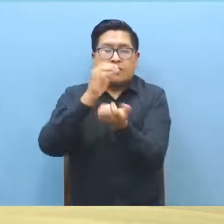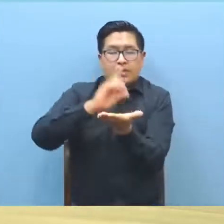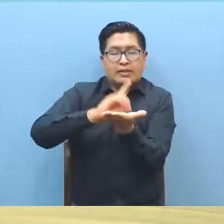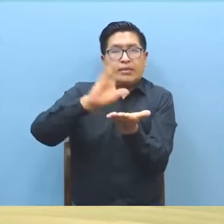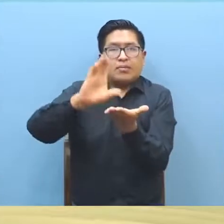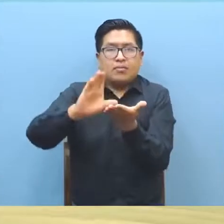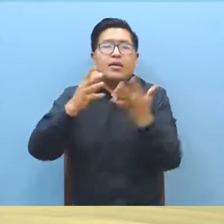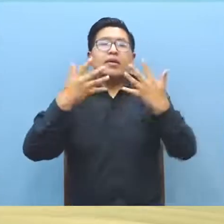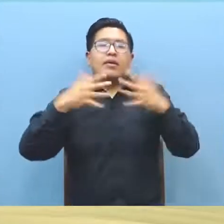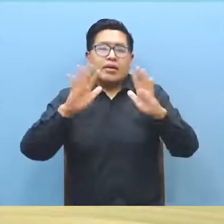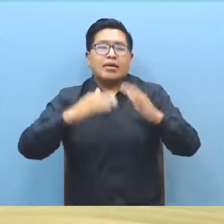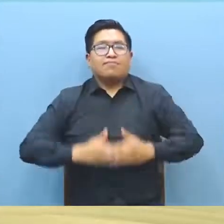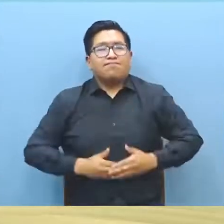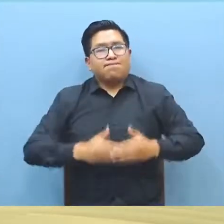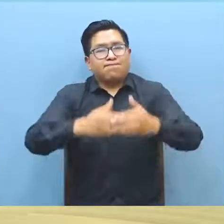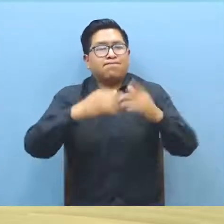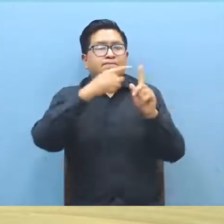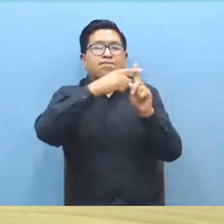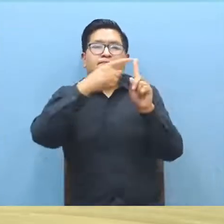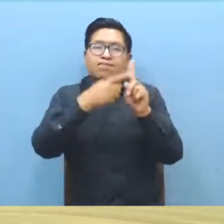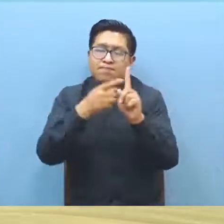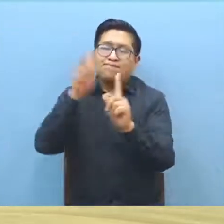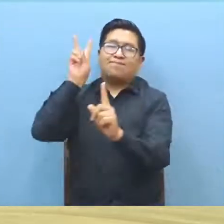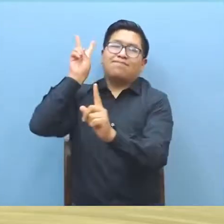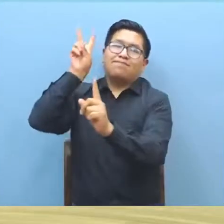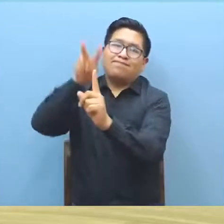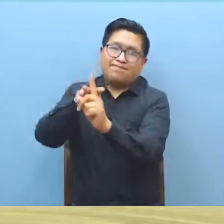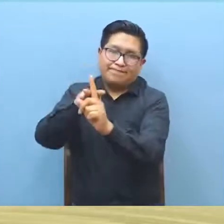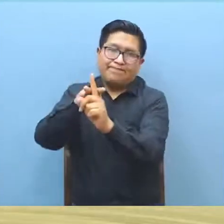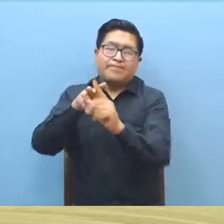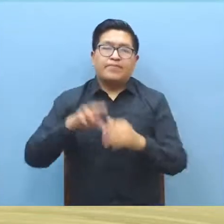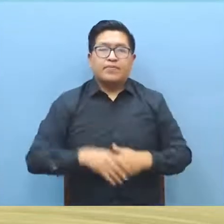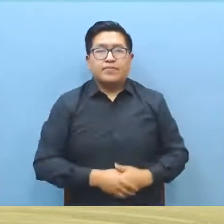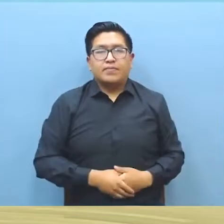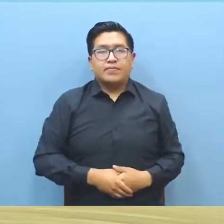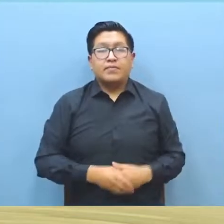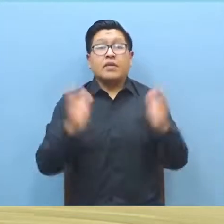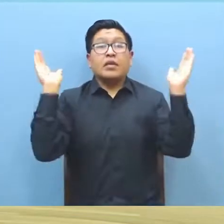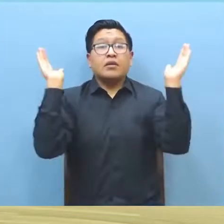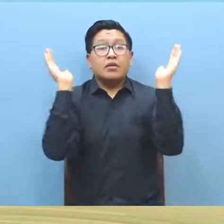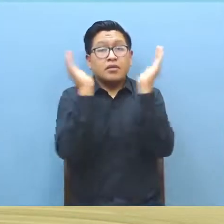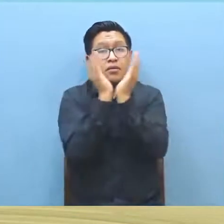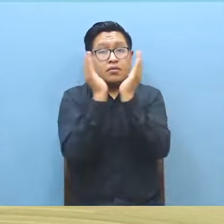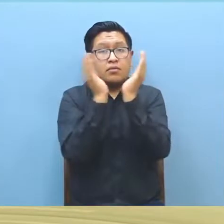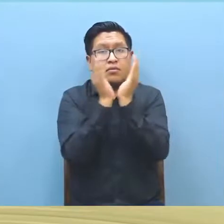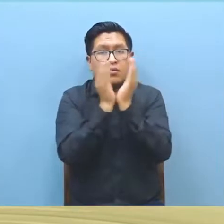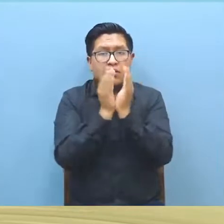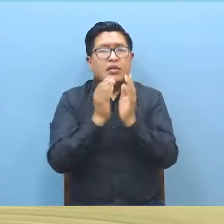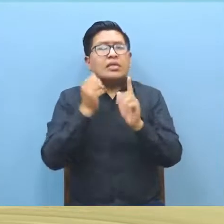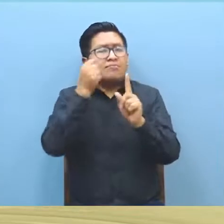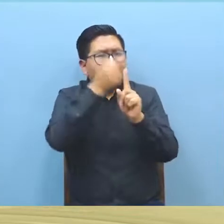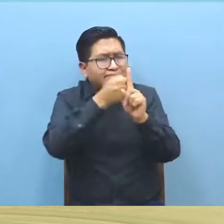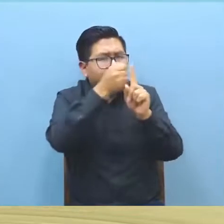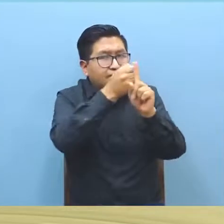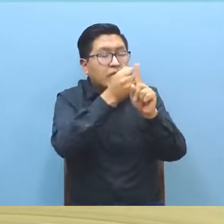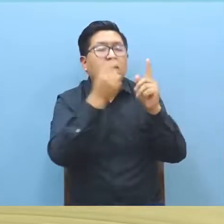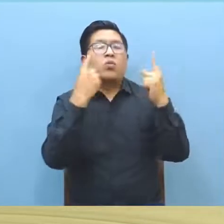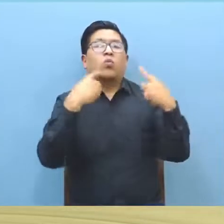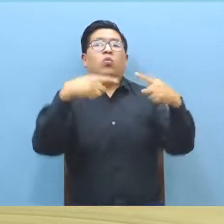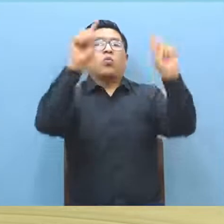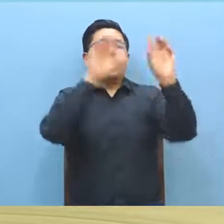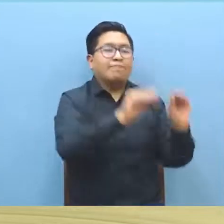embarazo como consecuencia de haber sido víctima de un delito de violación. La Defensoría del Pueblo garantizó el traslado a un centro